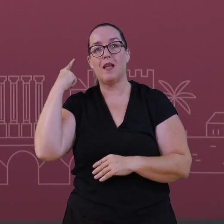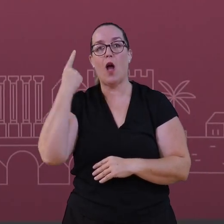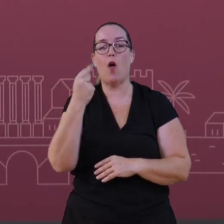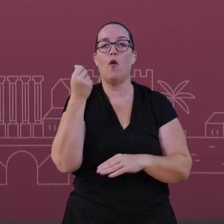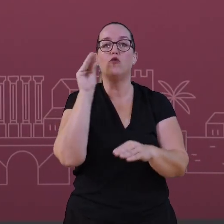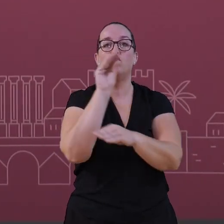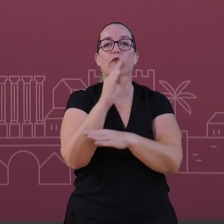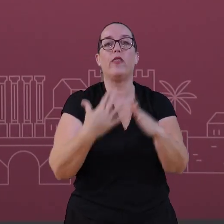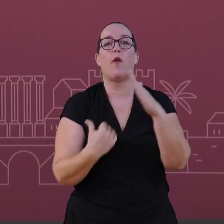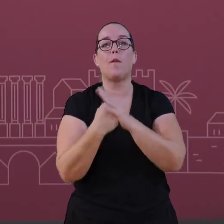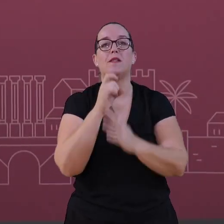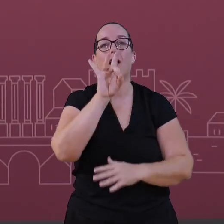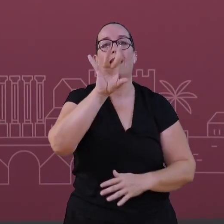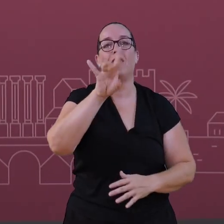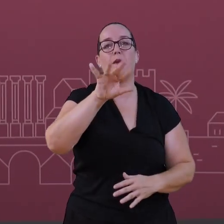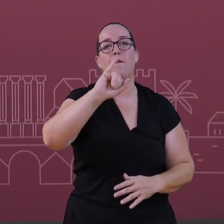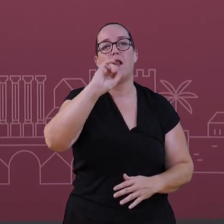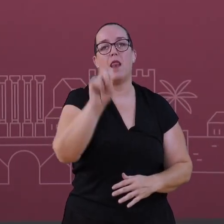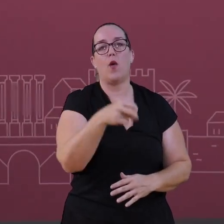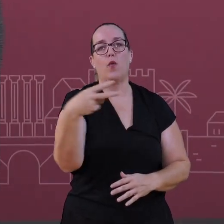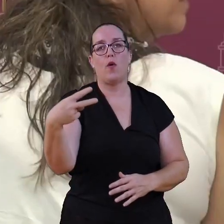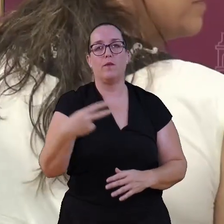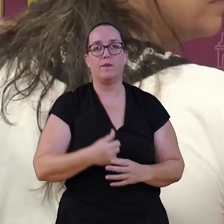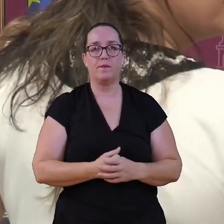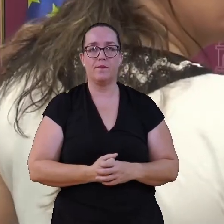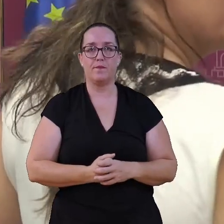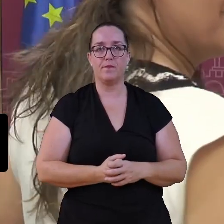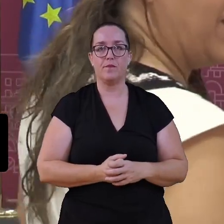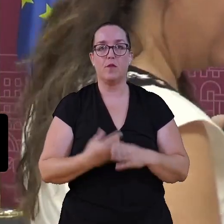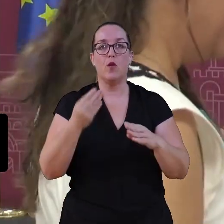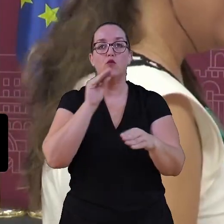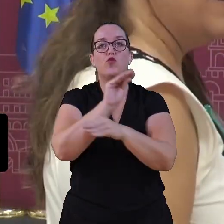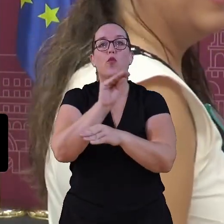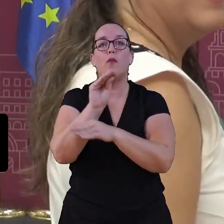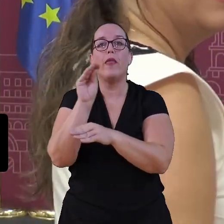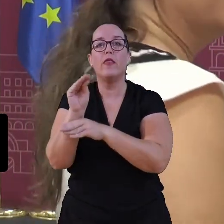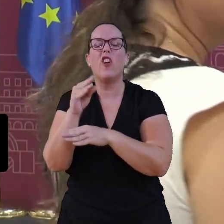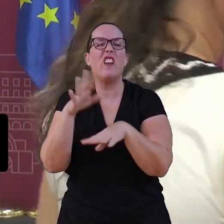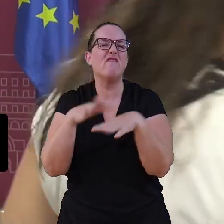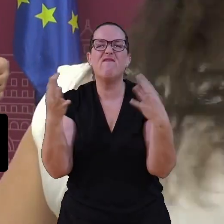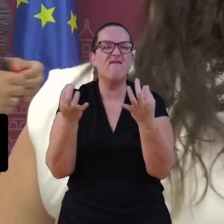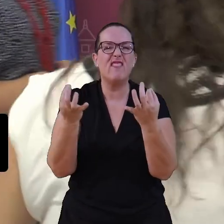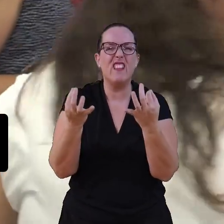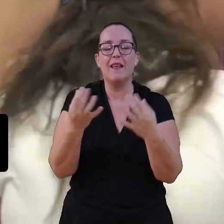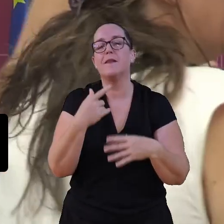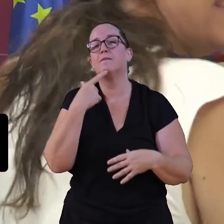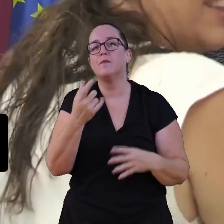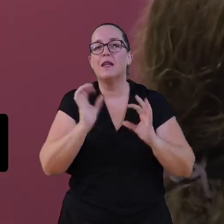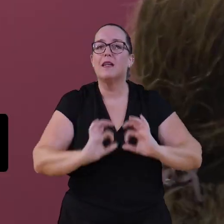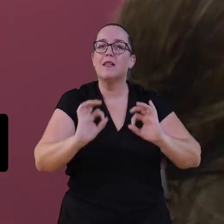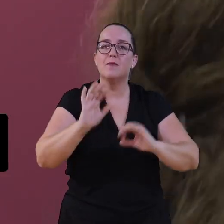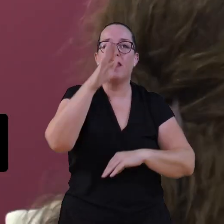de 300.000 euros y el importe máximo de 15.000. Las subvenciones están pensadas para proyectos